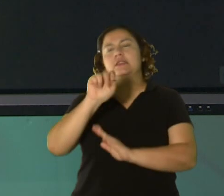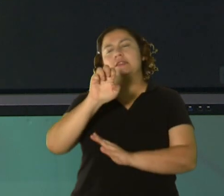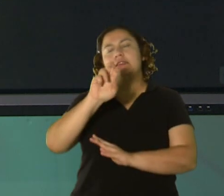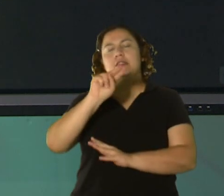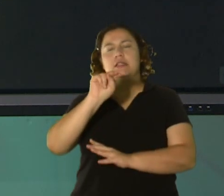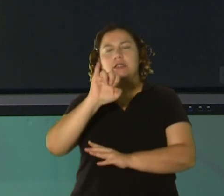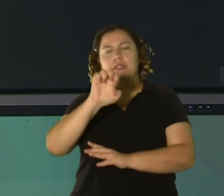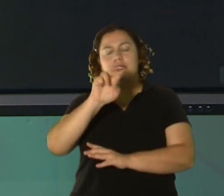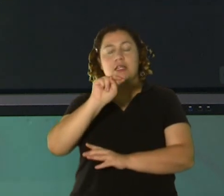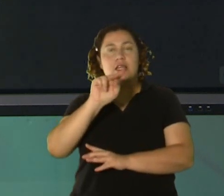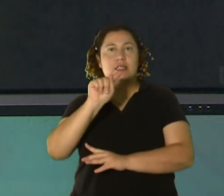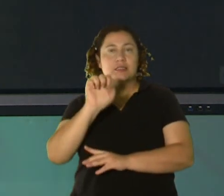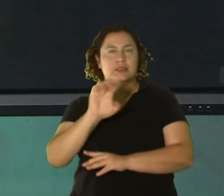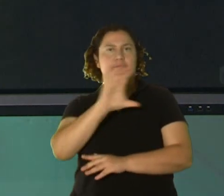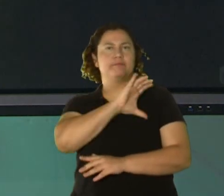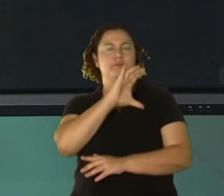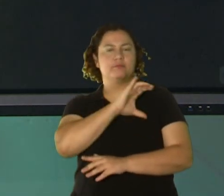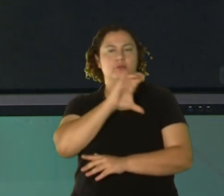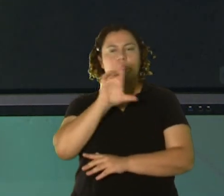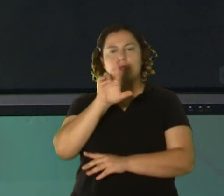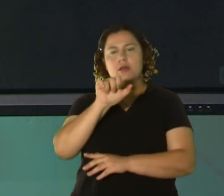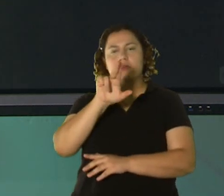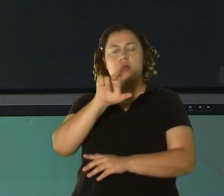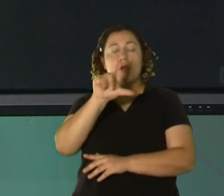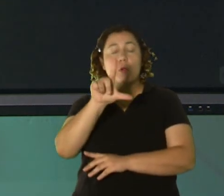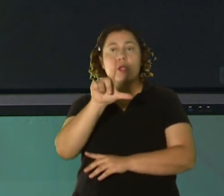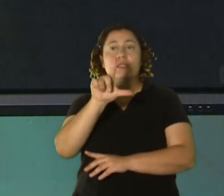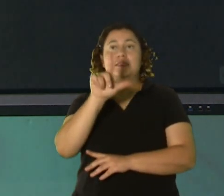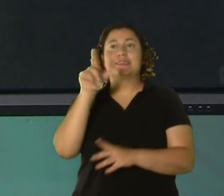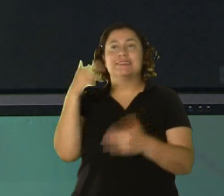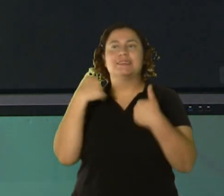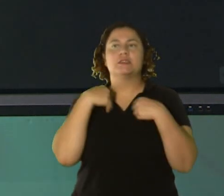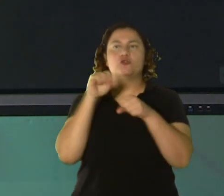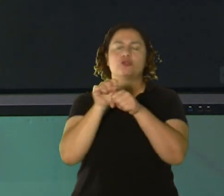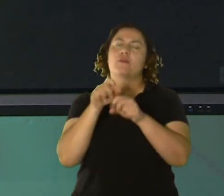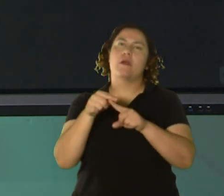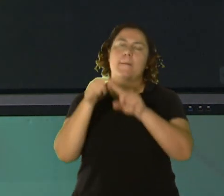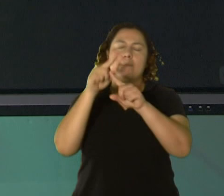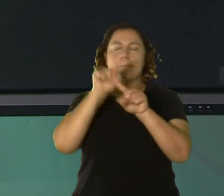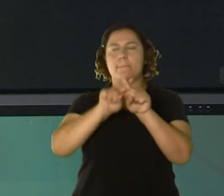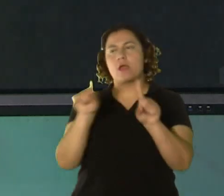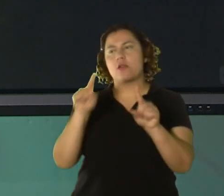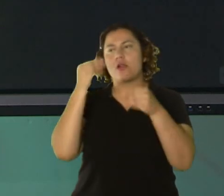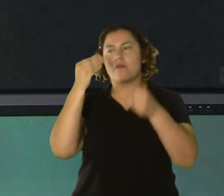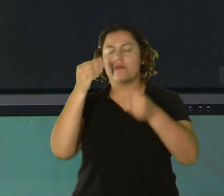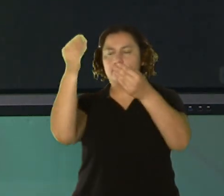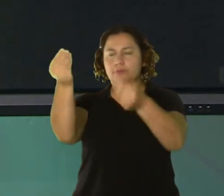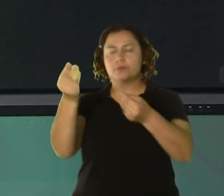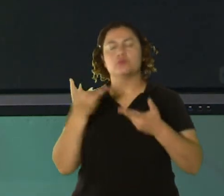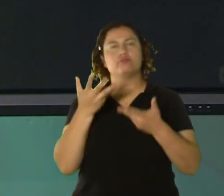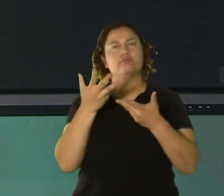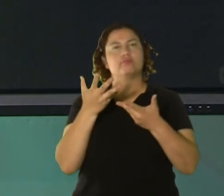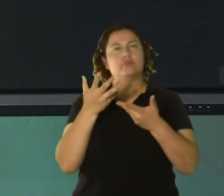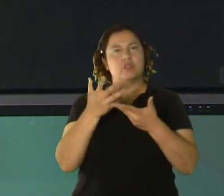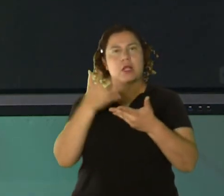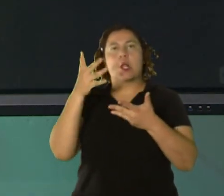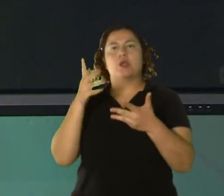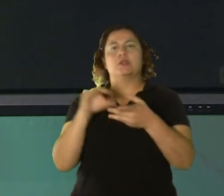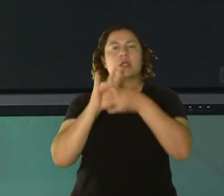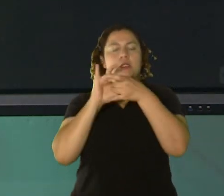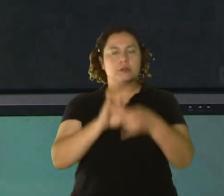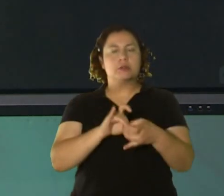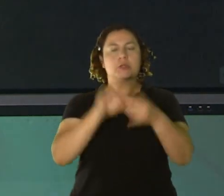Policía de Puerto Rico, quien está en un trabajo especial en estos momentos, pero nos ha brindado la información con relación a esta persona que tiene que ser